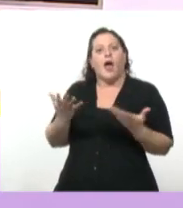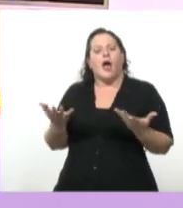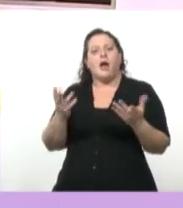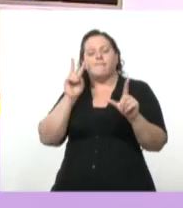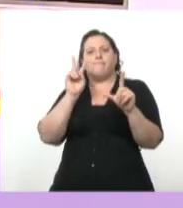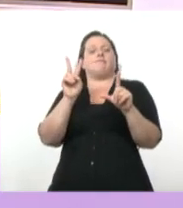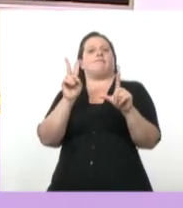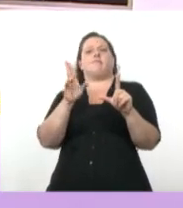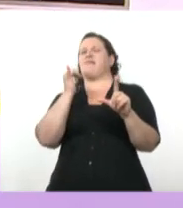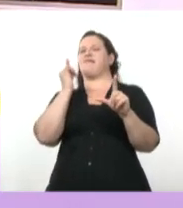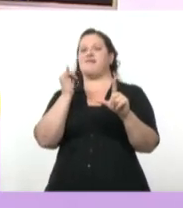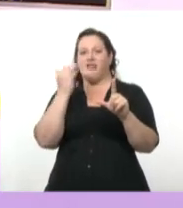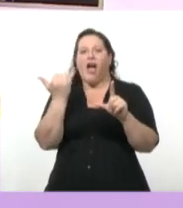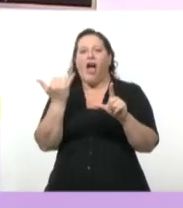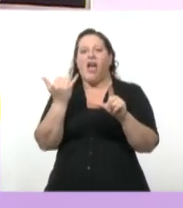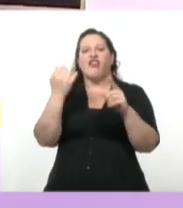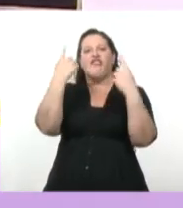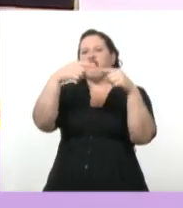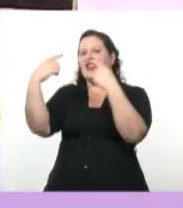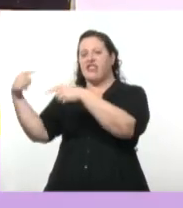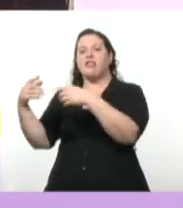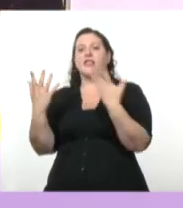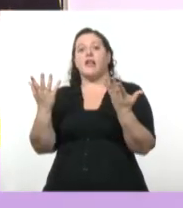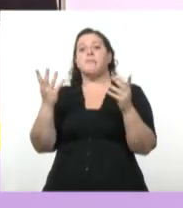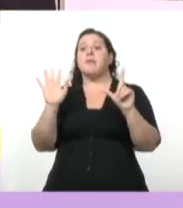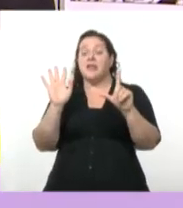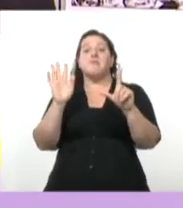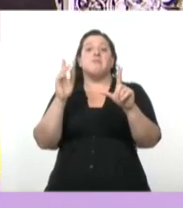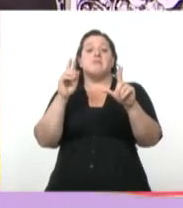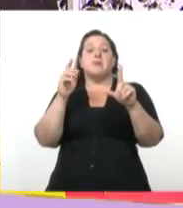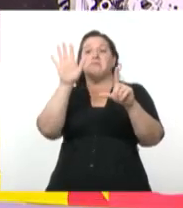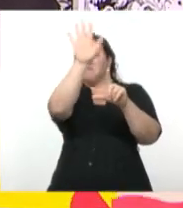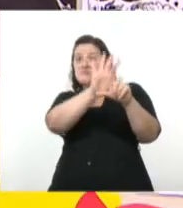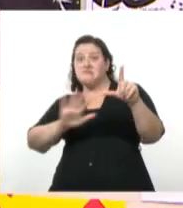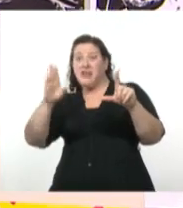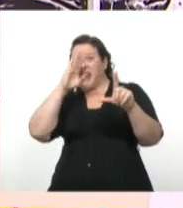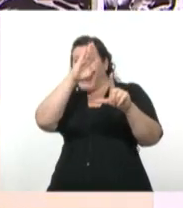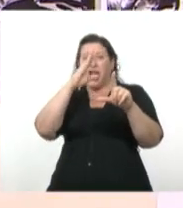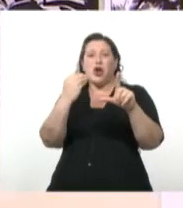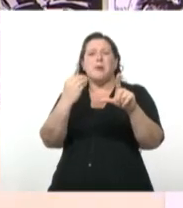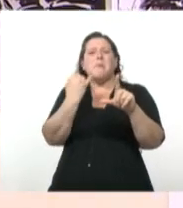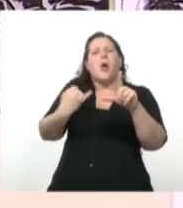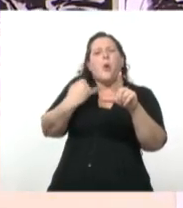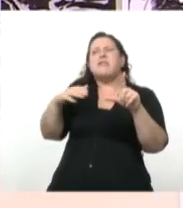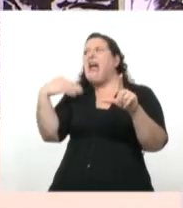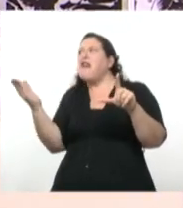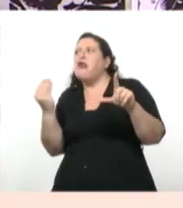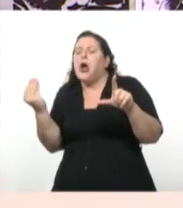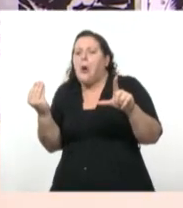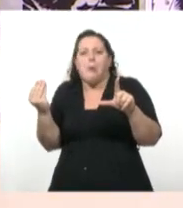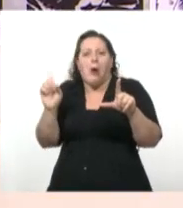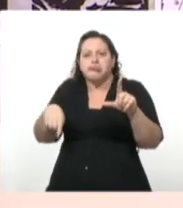hay referencias de ese afuera. Acá sí las tenemos porque esto es un acercamiento de esta ventana de acá.